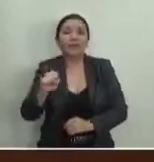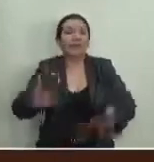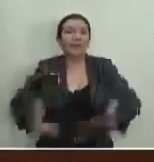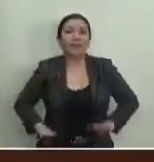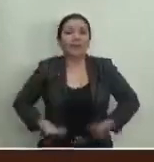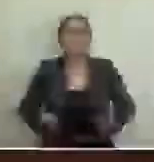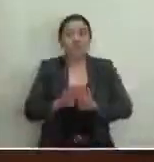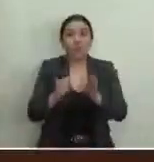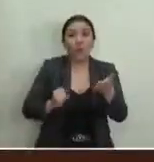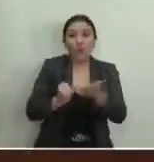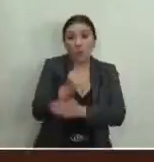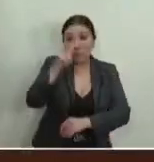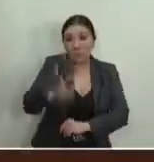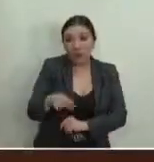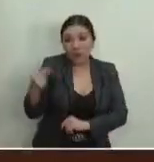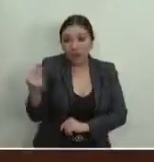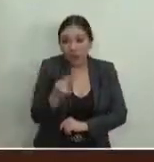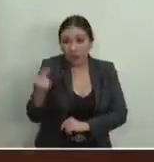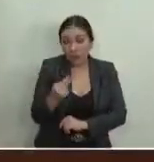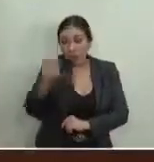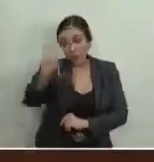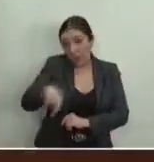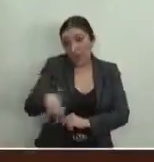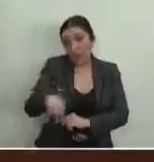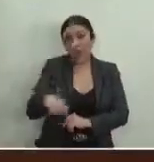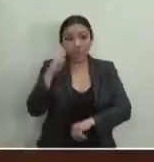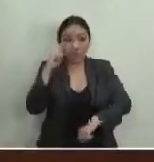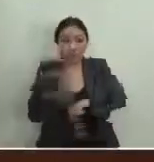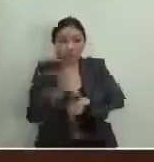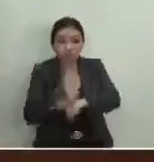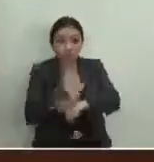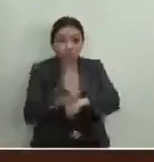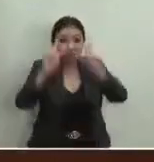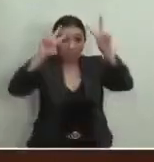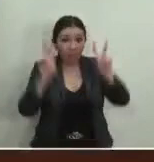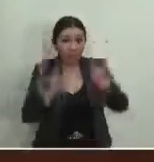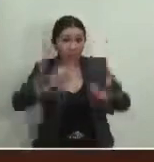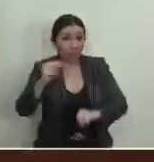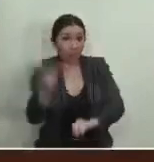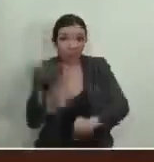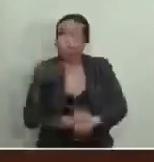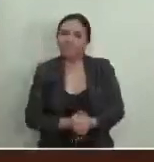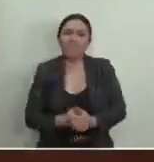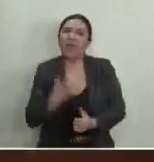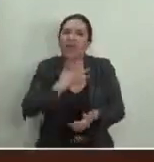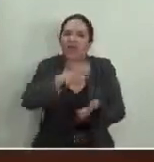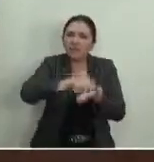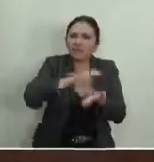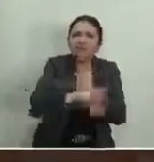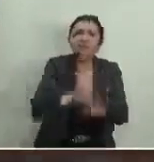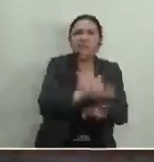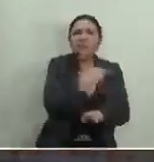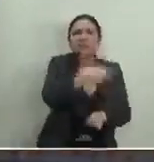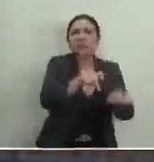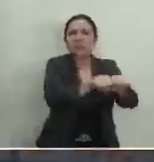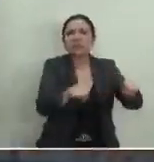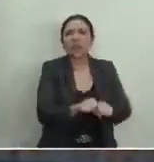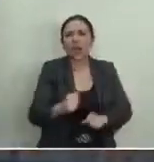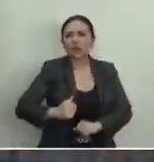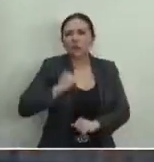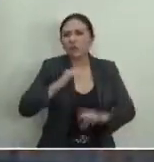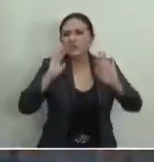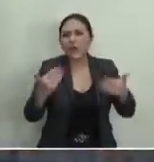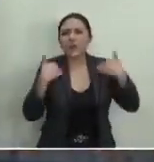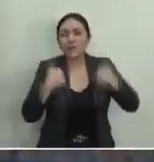reconsideración no necesariamente dejara de observar este tema. En muchos presidentes de la Sala Superior se ha asumido el análisis en